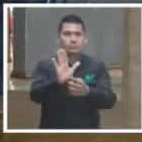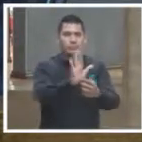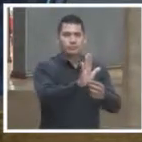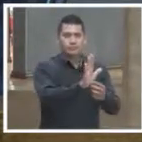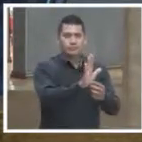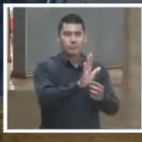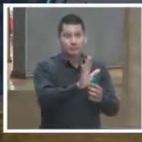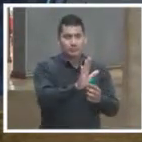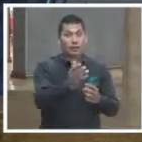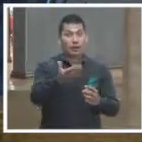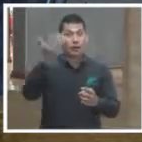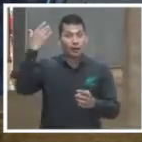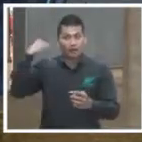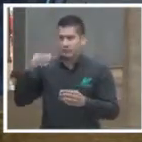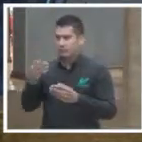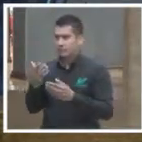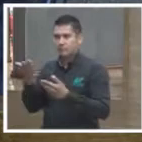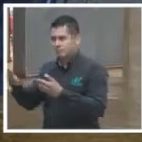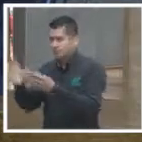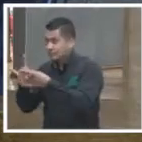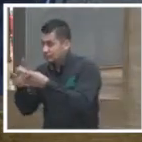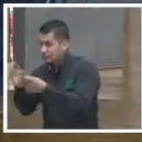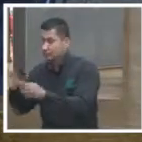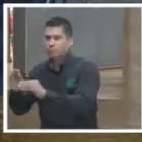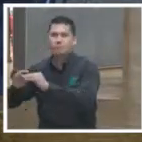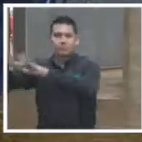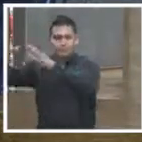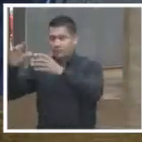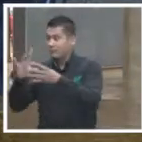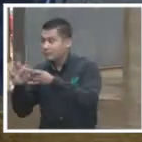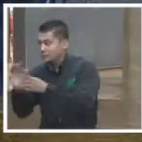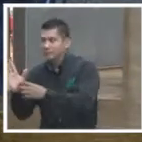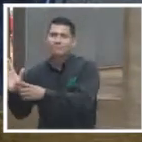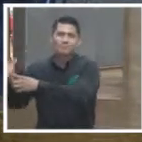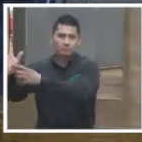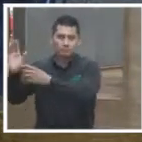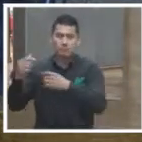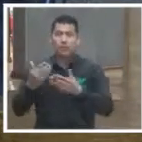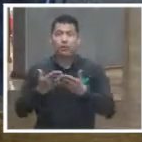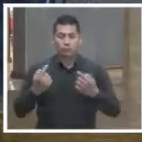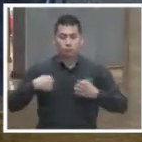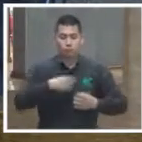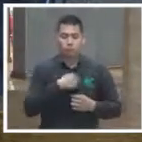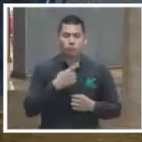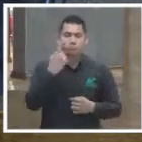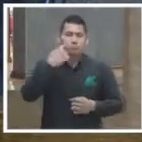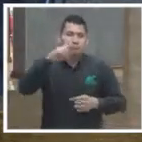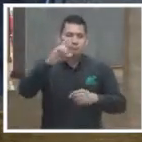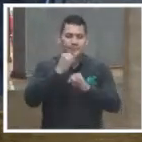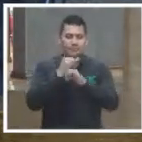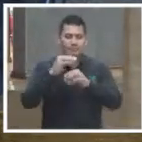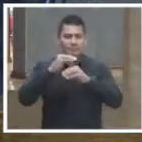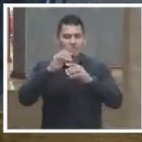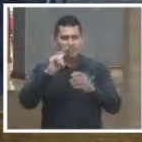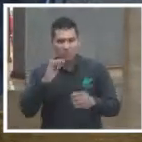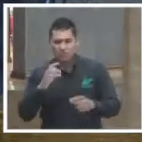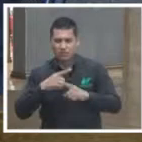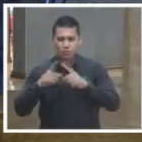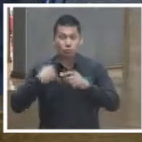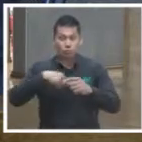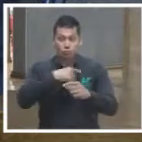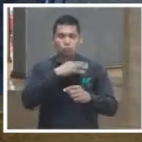medios masivos de comunicación. Hoy no sólo podemos dar a conocer lo que hacemos, hoy podemos